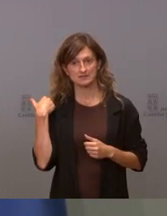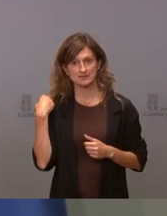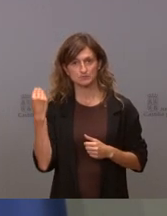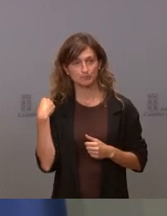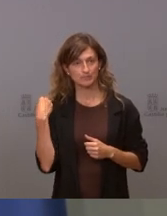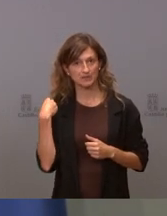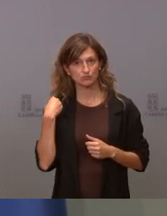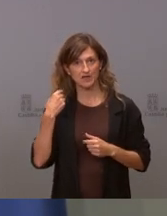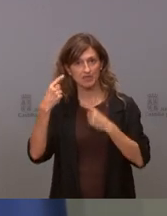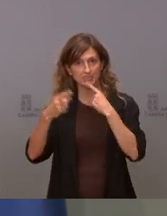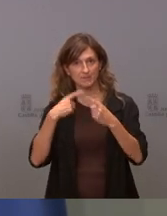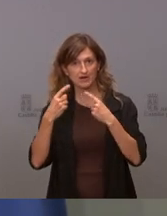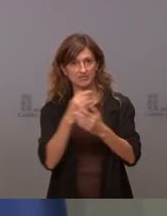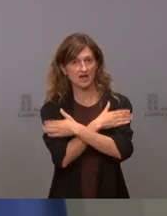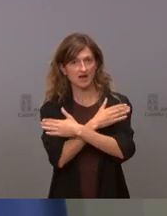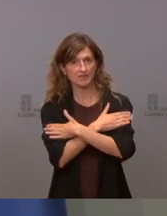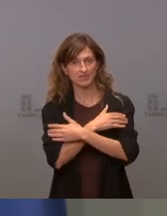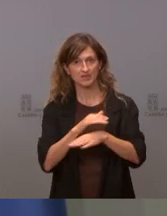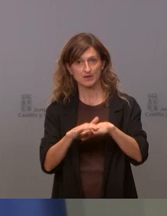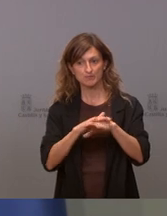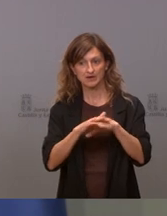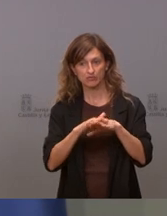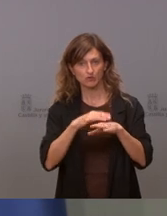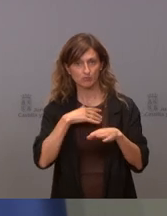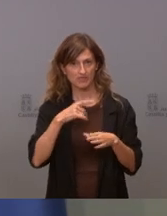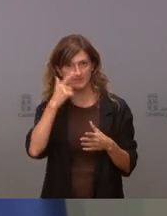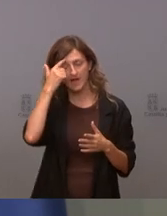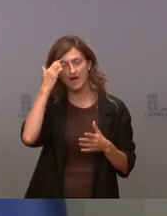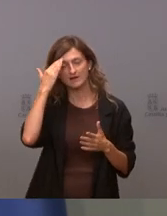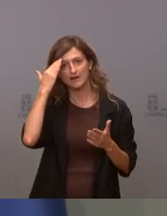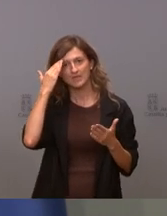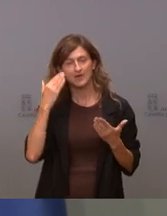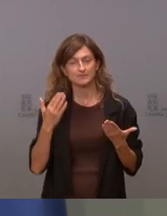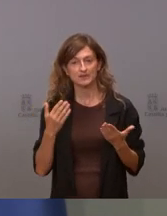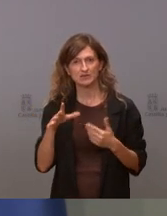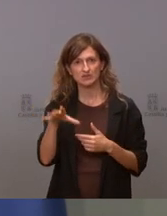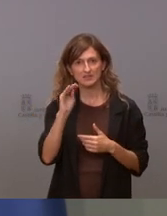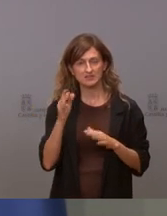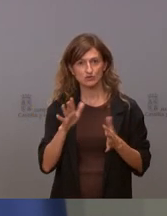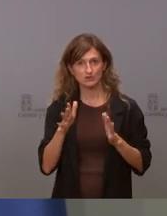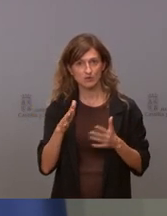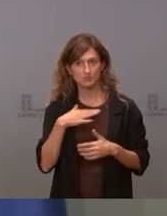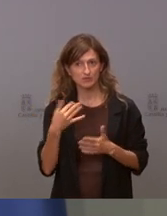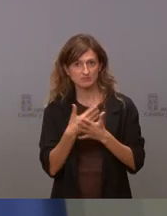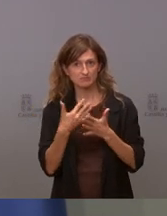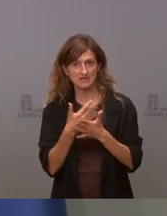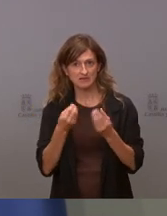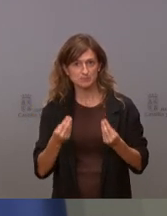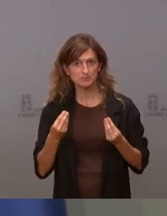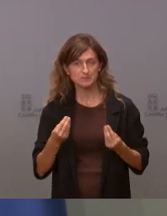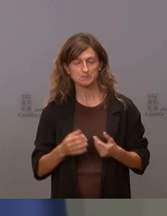la demagogia y el abrazo perdóname yo igual estoy un poco espeso pero tampoco le he acabado de entender muy bien si puede